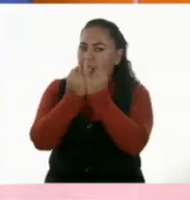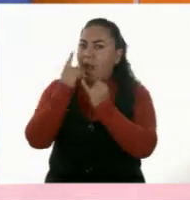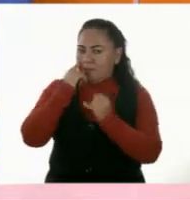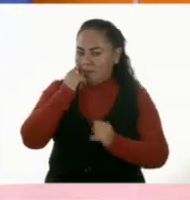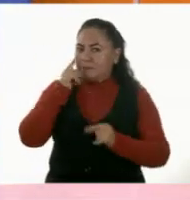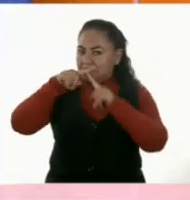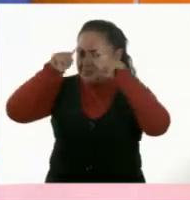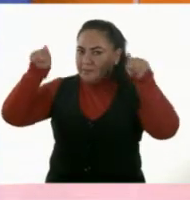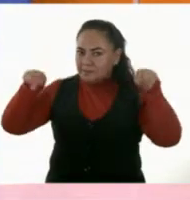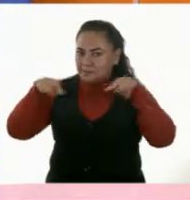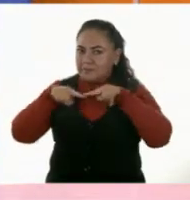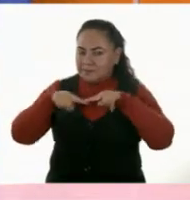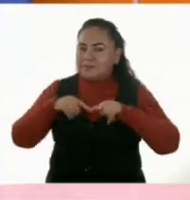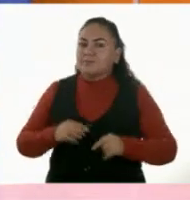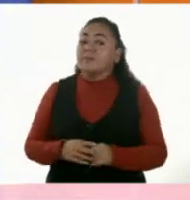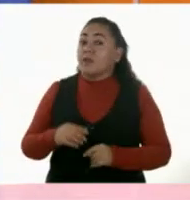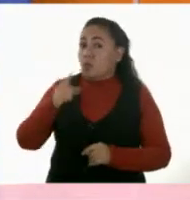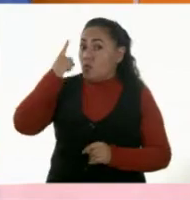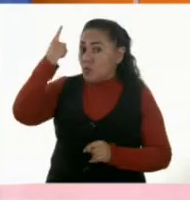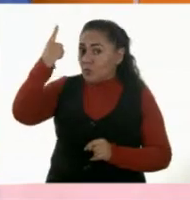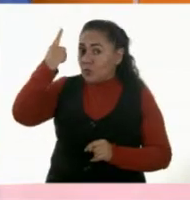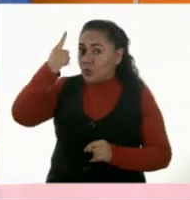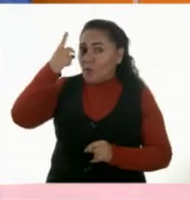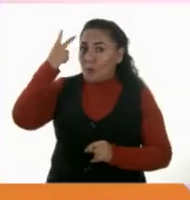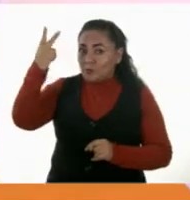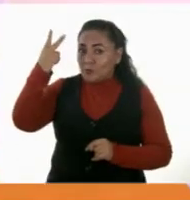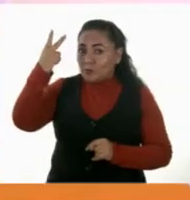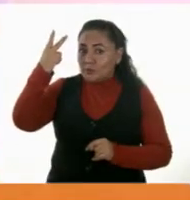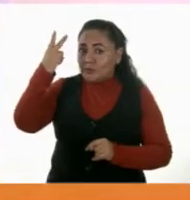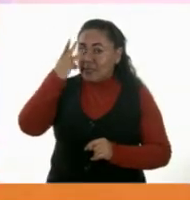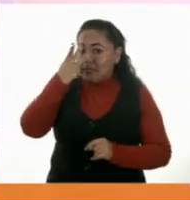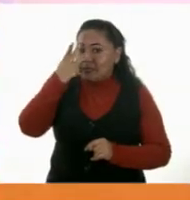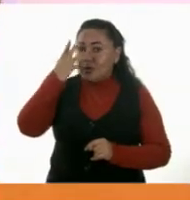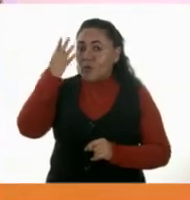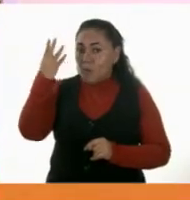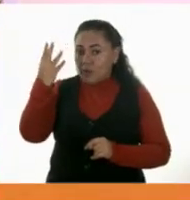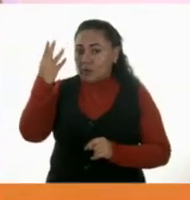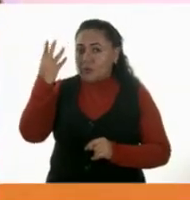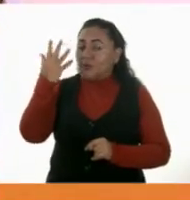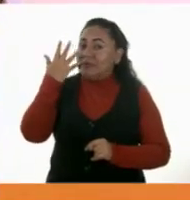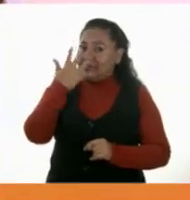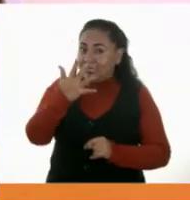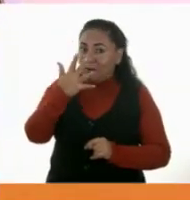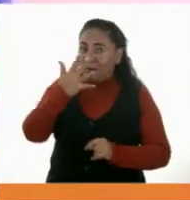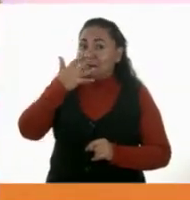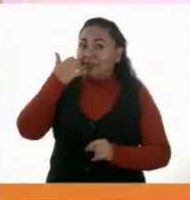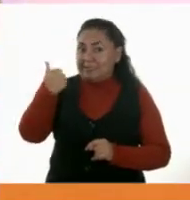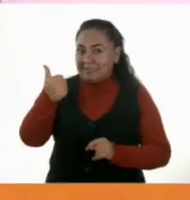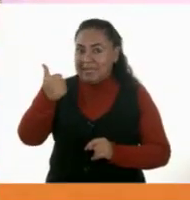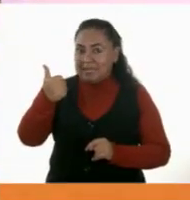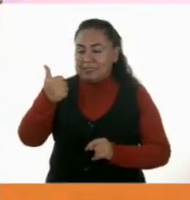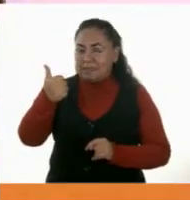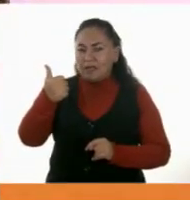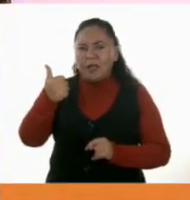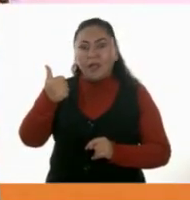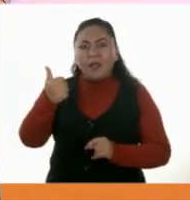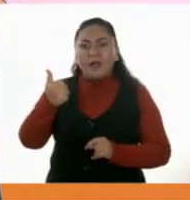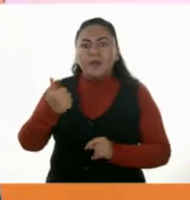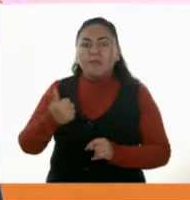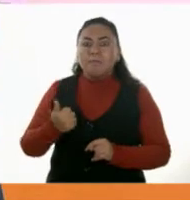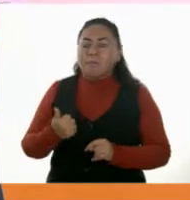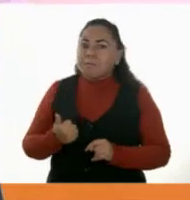pizarrón. Y dice... Una, dos, tres, cuatro, cinco y seis.